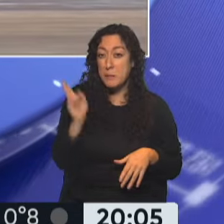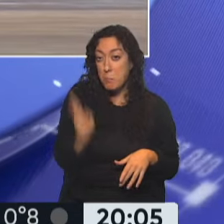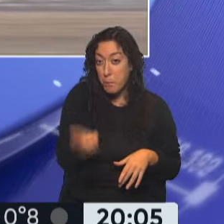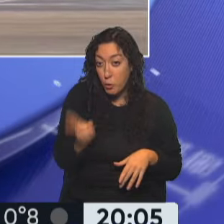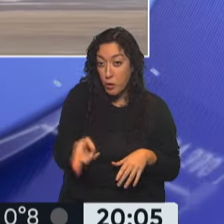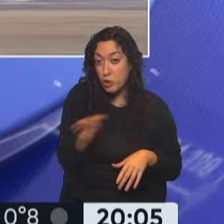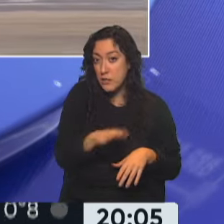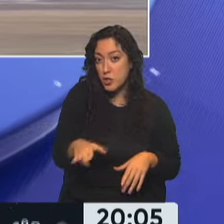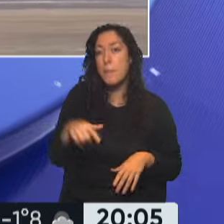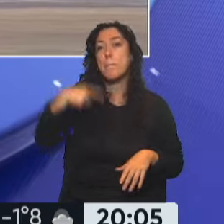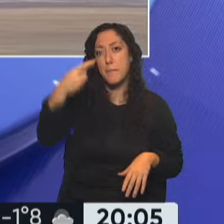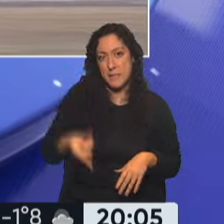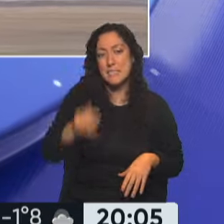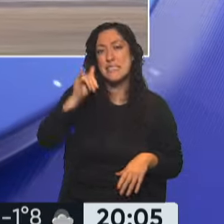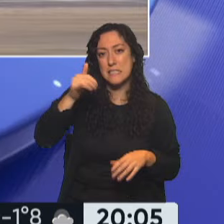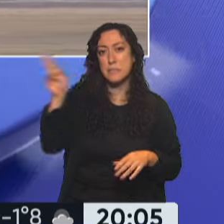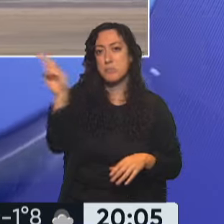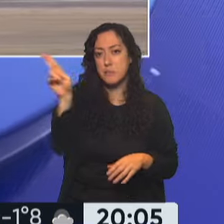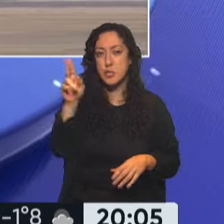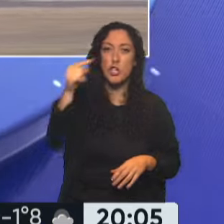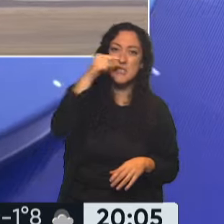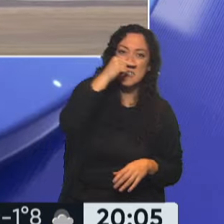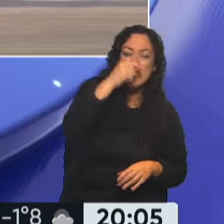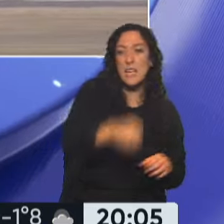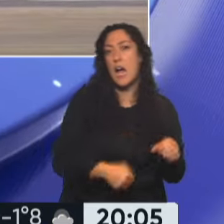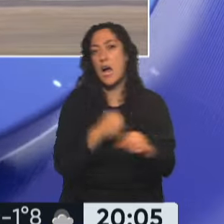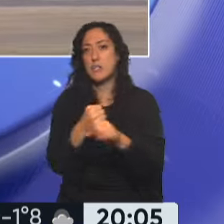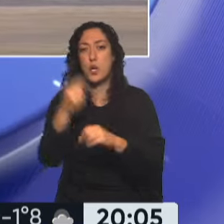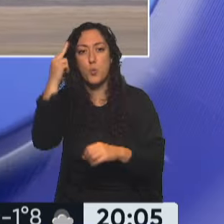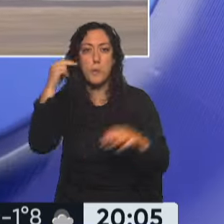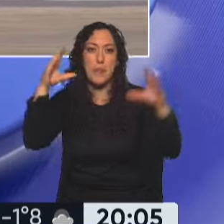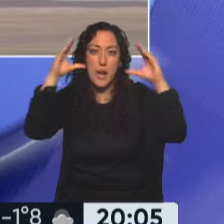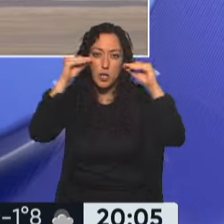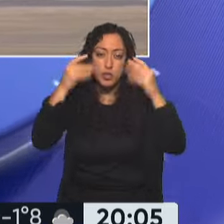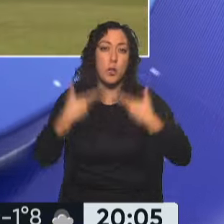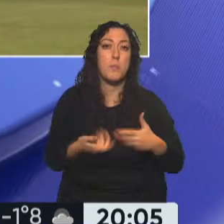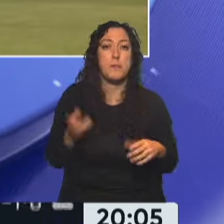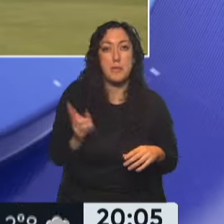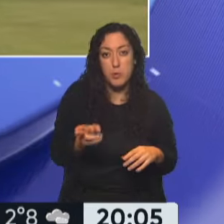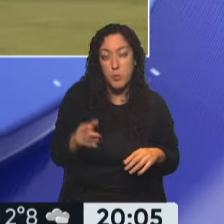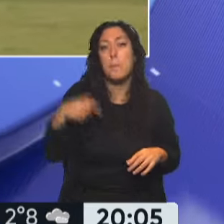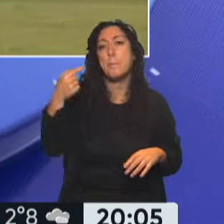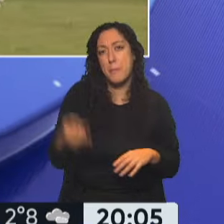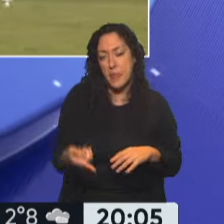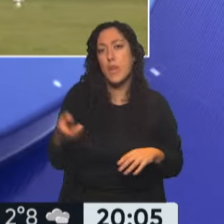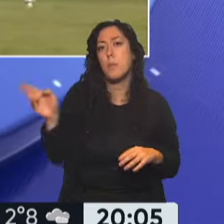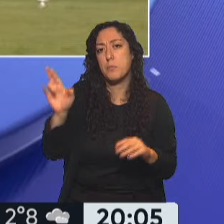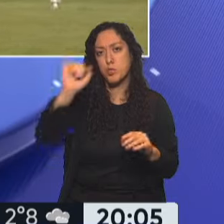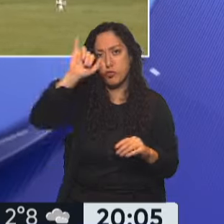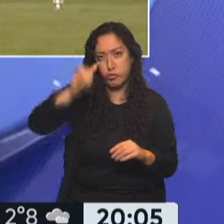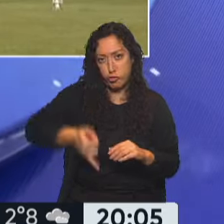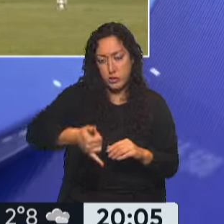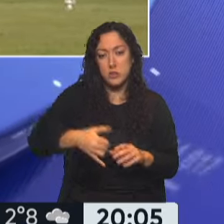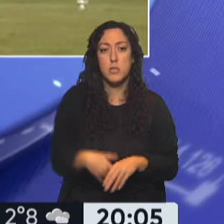estacionar, mañana, sí, entre las 7 y las 21, esos lugares que habitualmente no están permitidos, mañana sí va a poder estacionar,